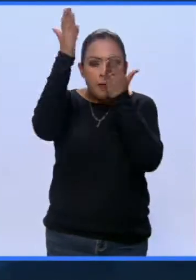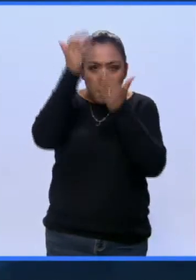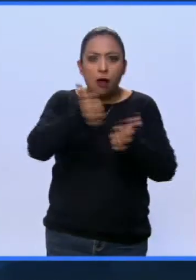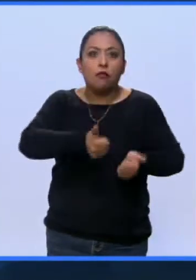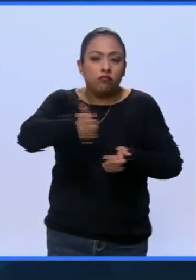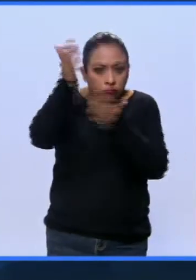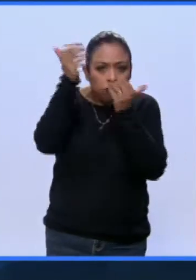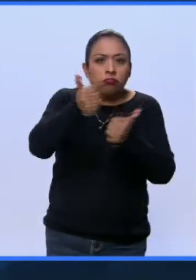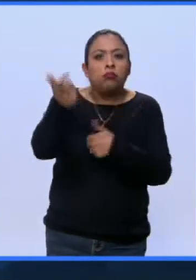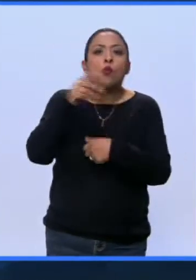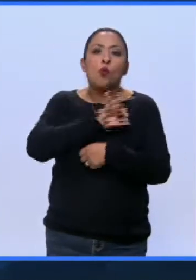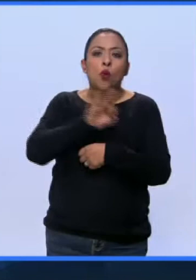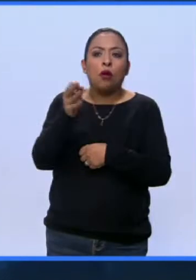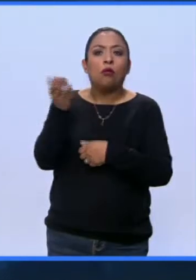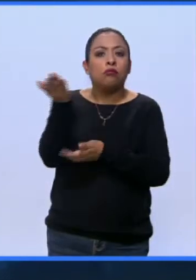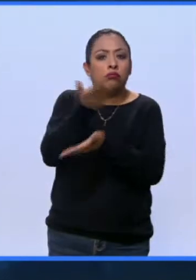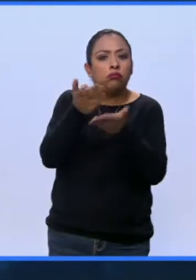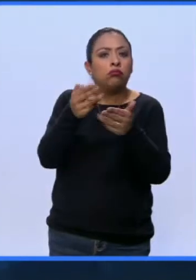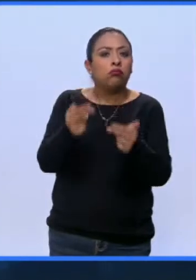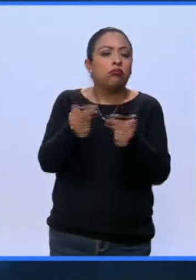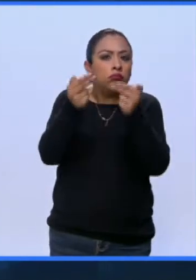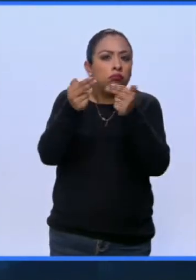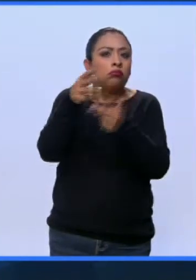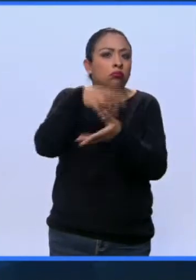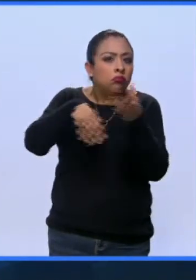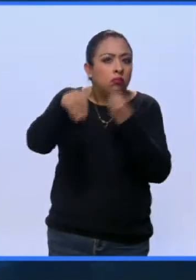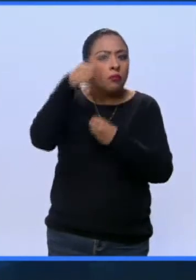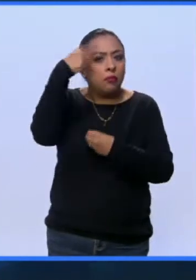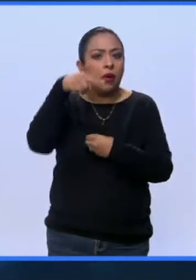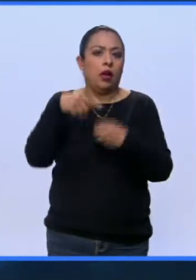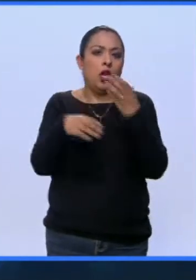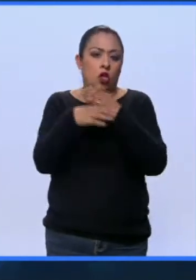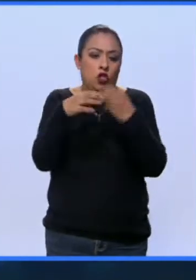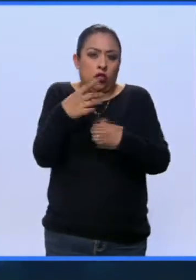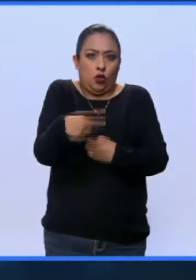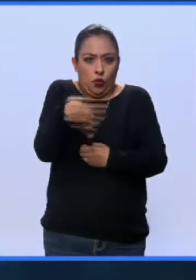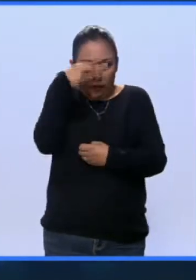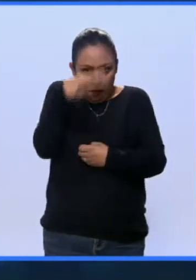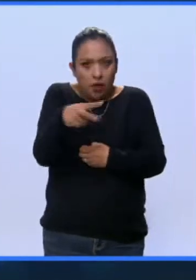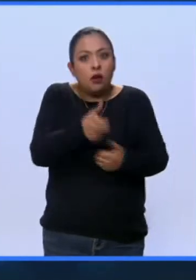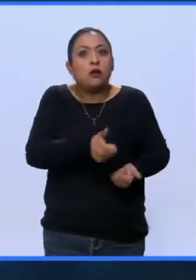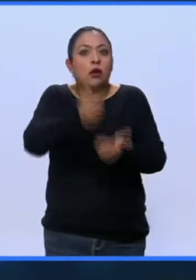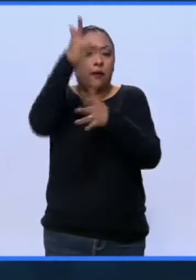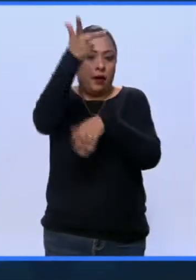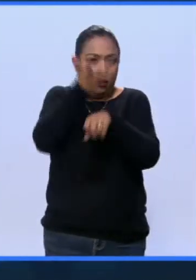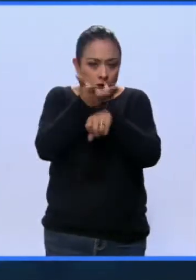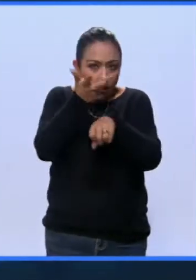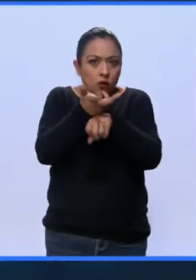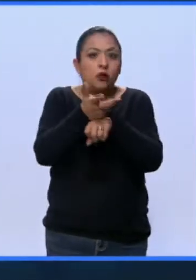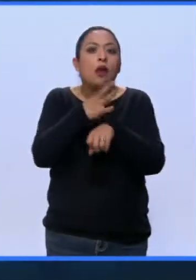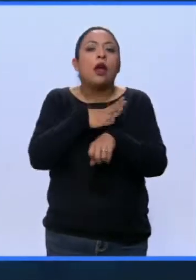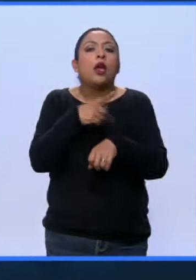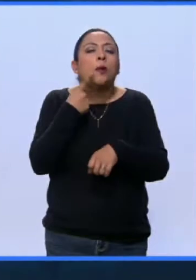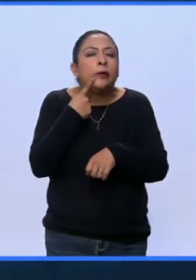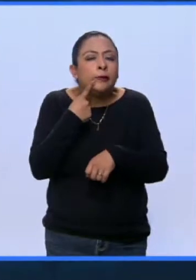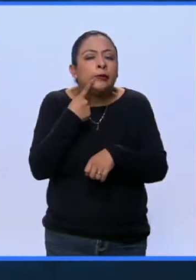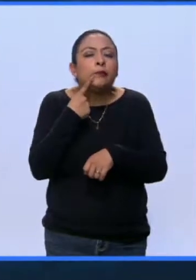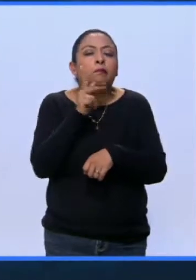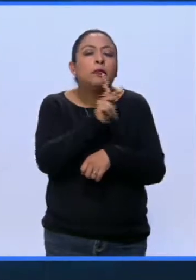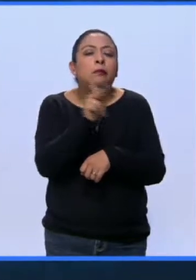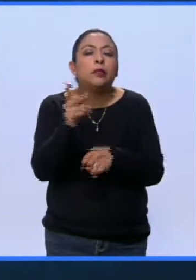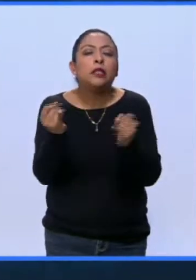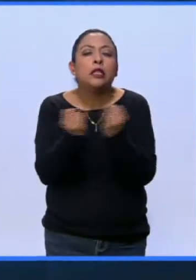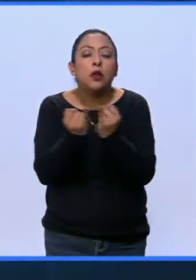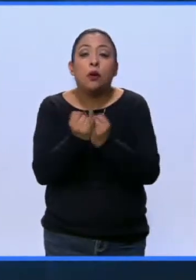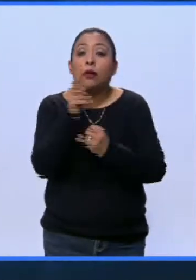y que pueden hacer negocios para que los productos mexicanos estén en las mesas de Estados Unidos también y se acerquen más los sabores. Y ayudar a